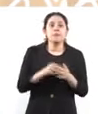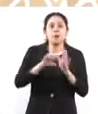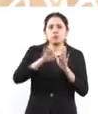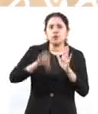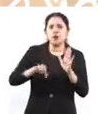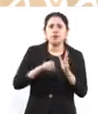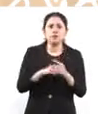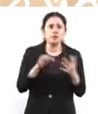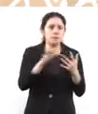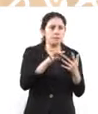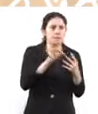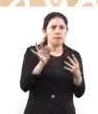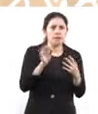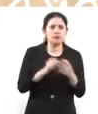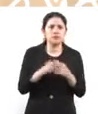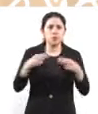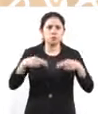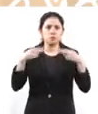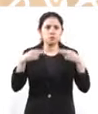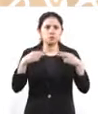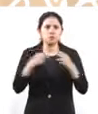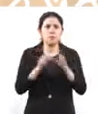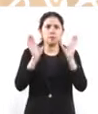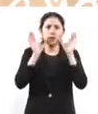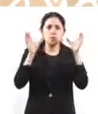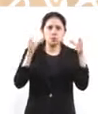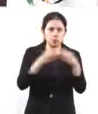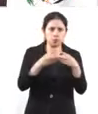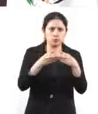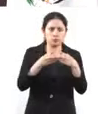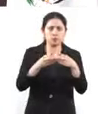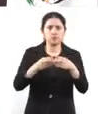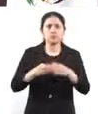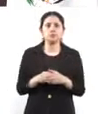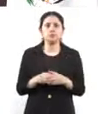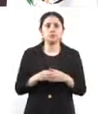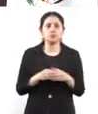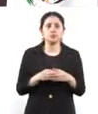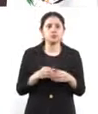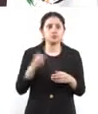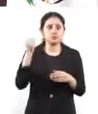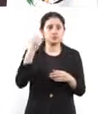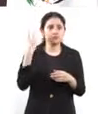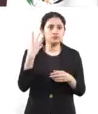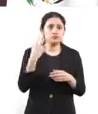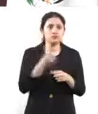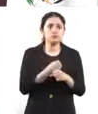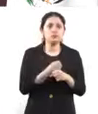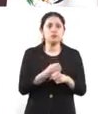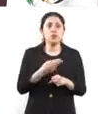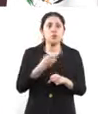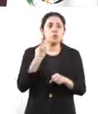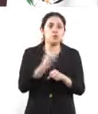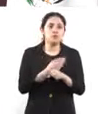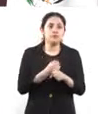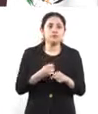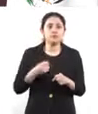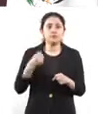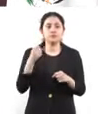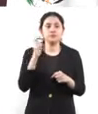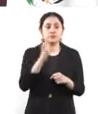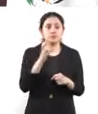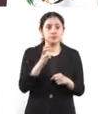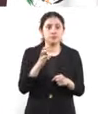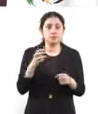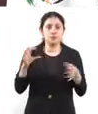turista de negocio es congresos y convenciones. Ahí para la Secretaría de Turismo es muy importante consolidar este punto